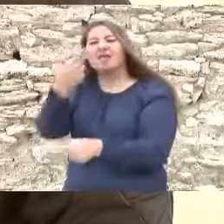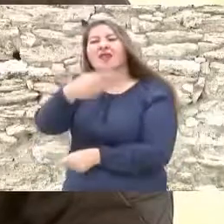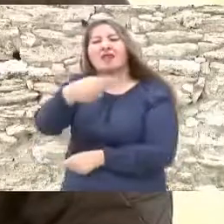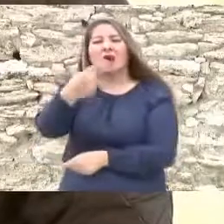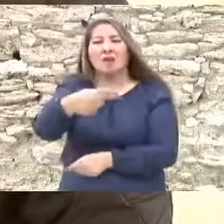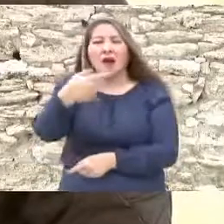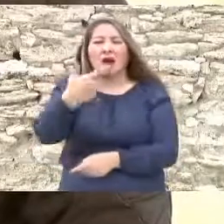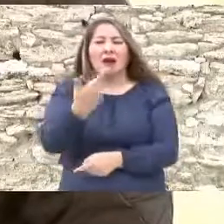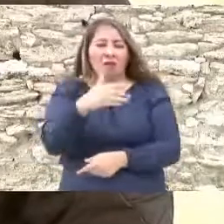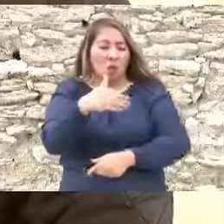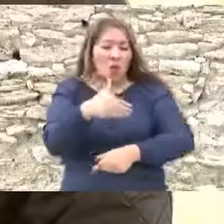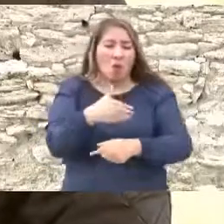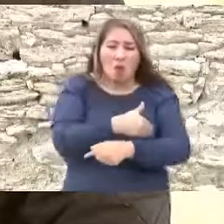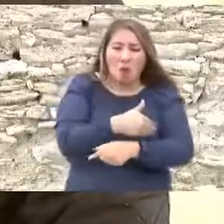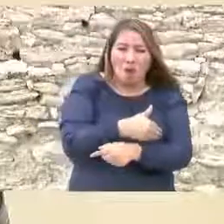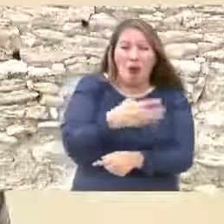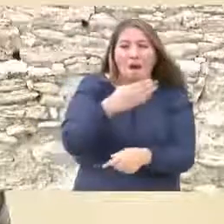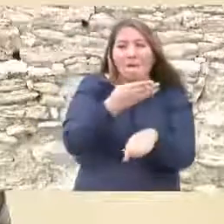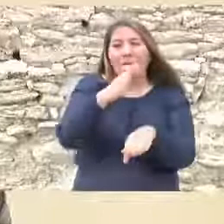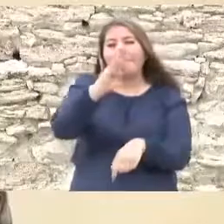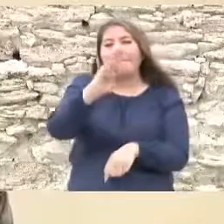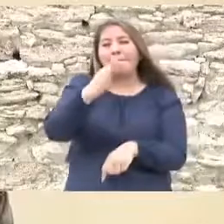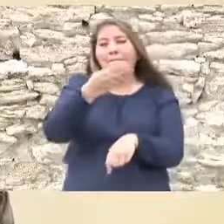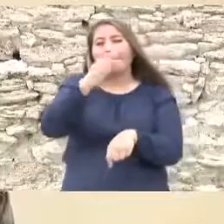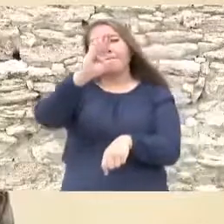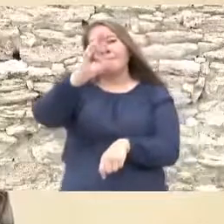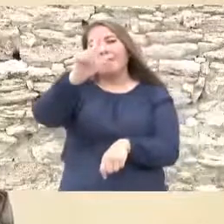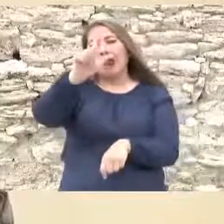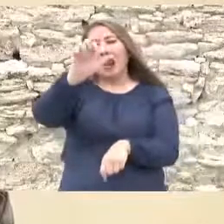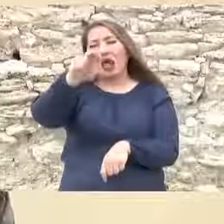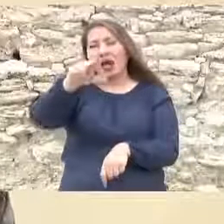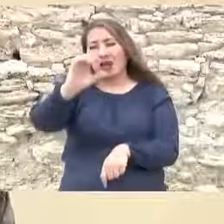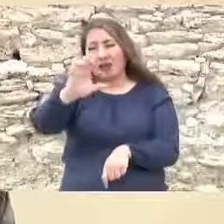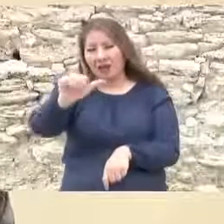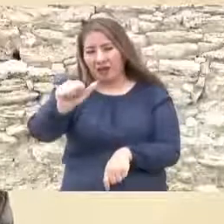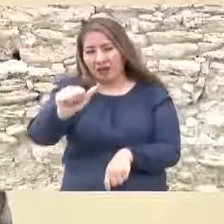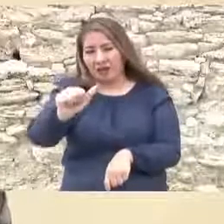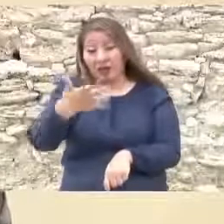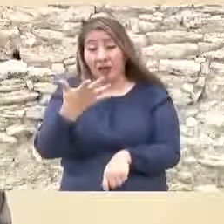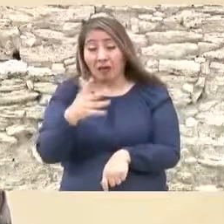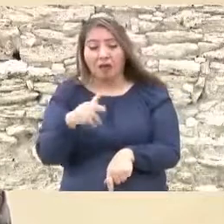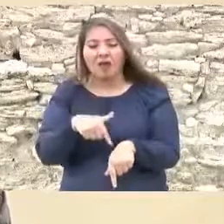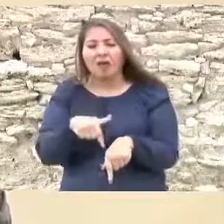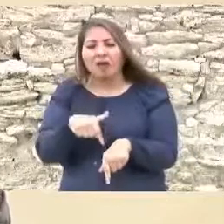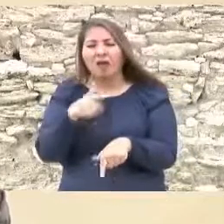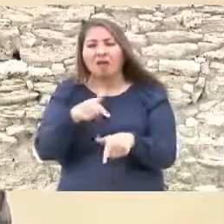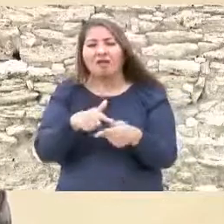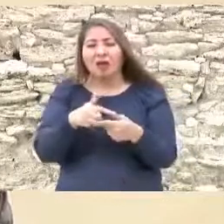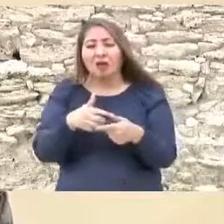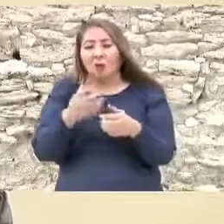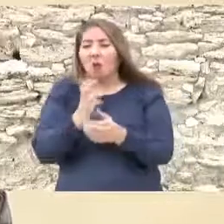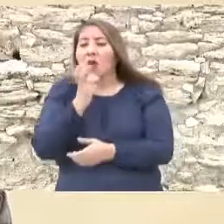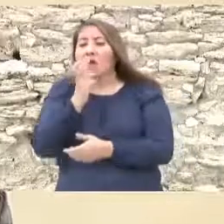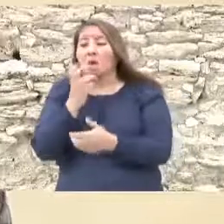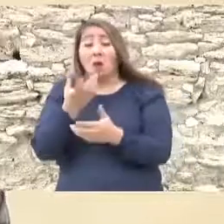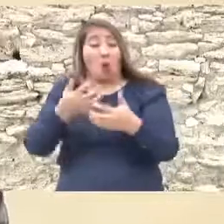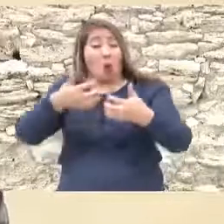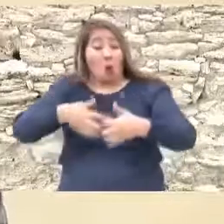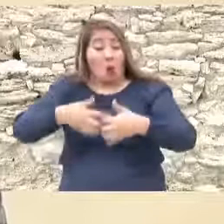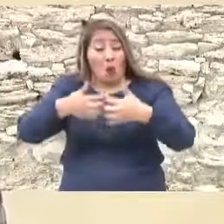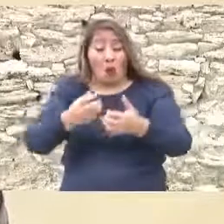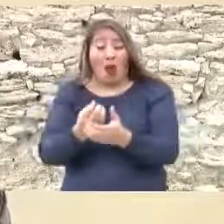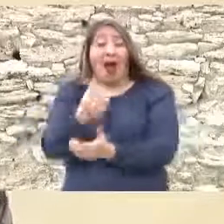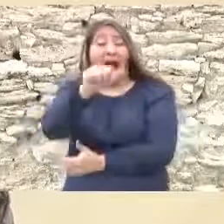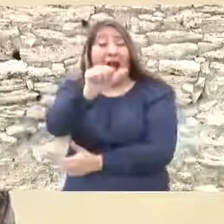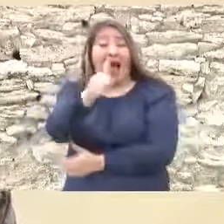de la compañía petrolera extranjera El Águila de la petrolera extranjera El